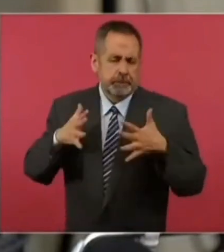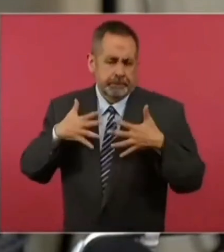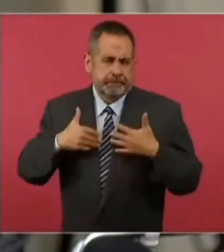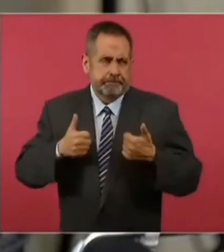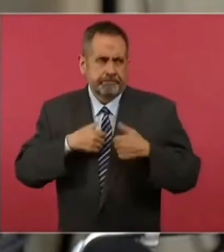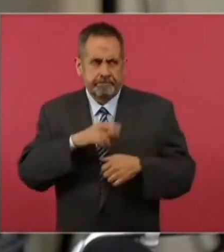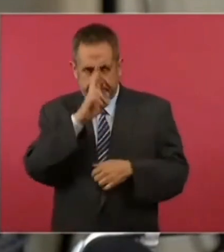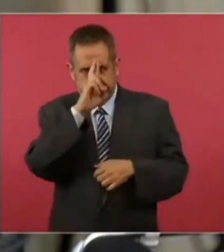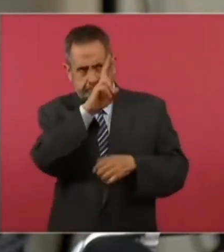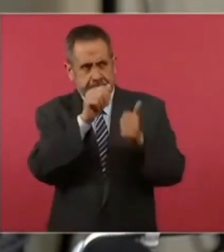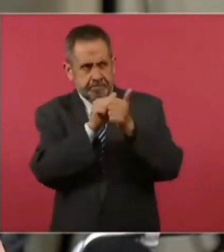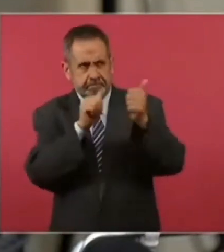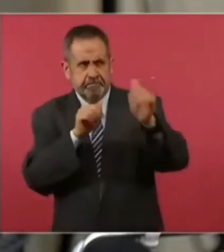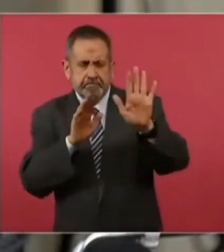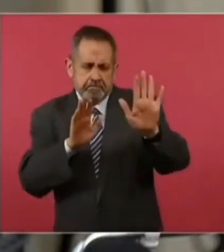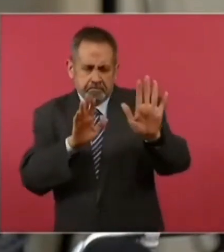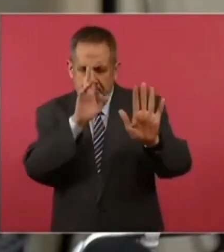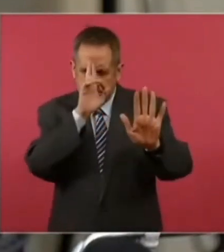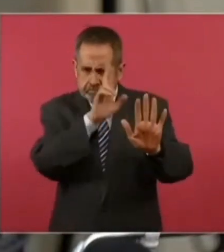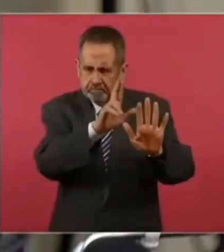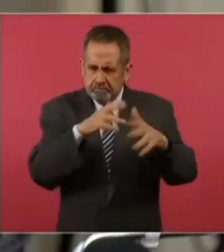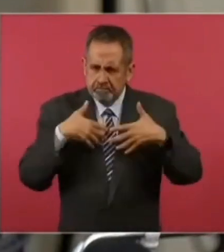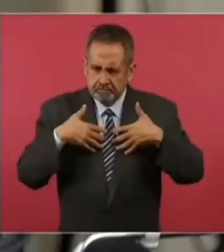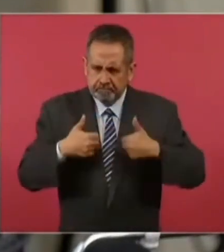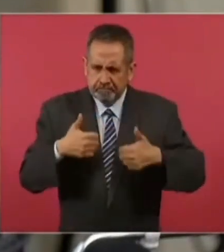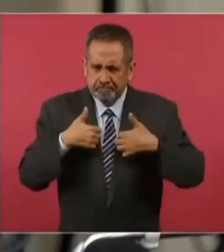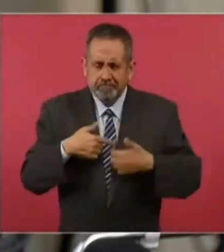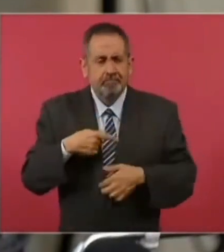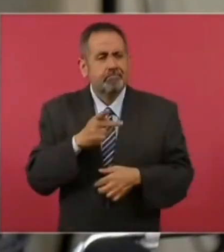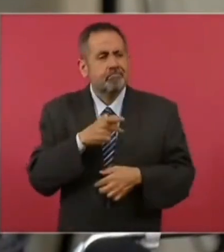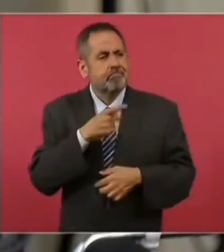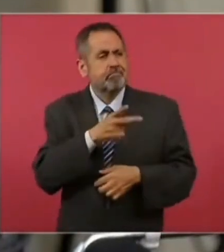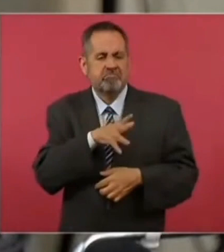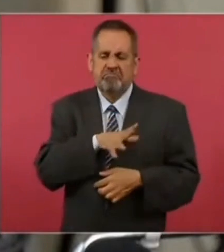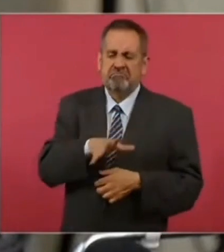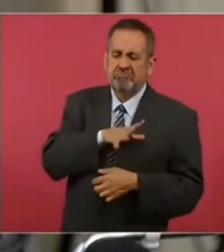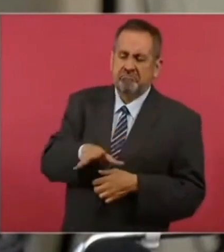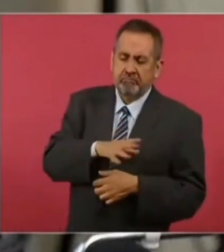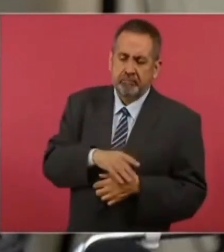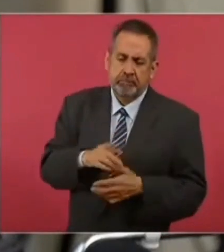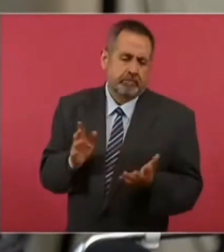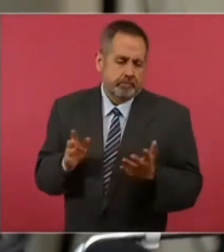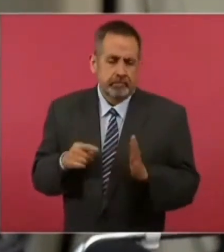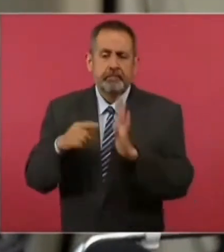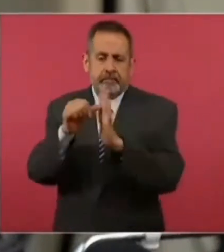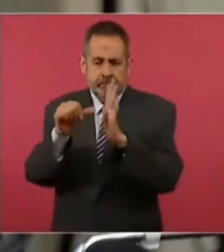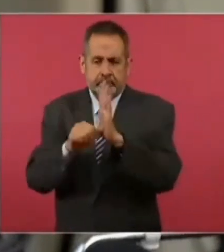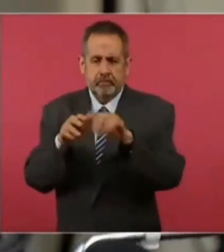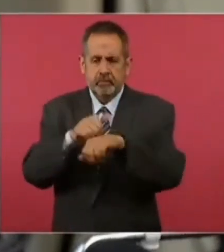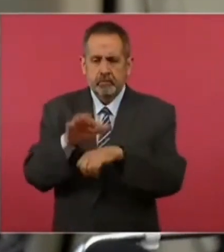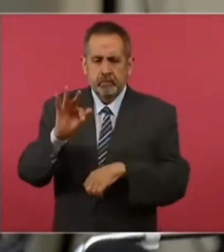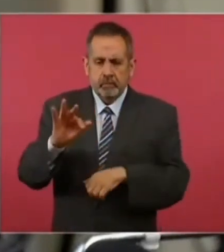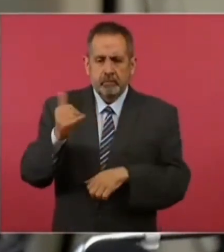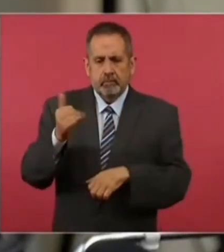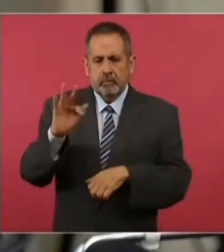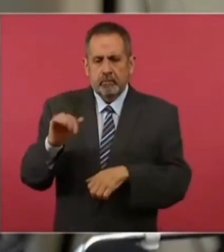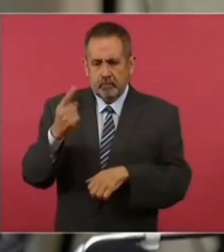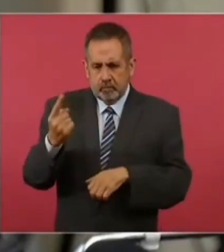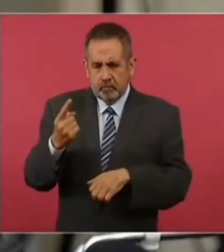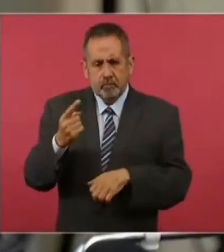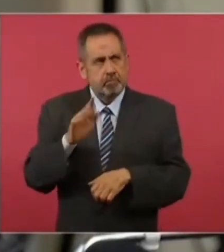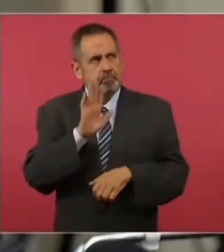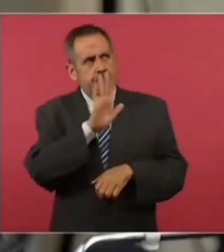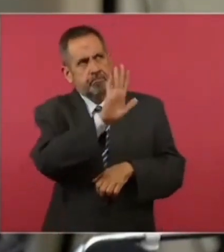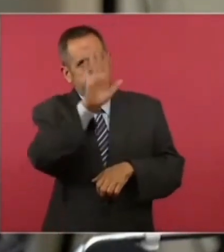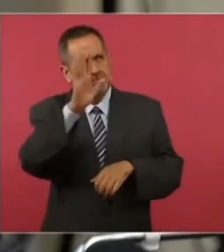que lleva cada una de las entidades federativas, inclusive lo establece el artículo 40 y 41 de la Constitución